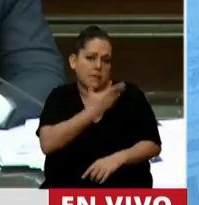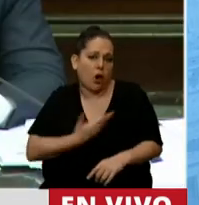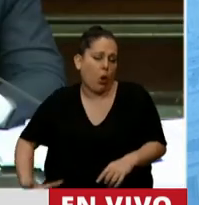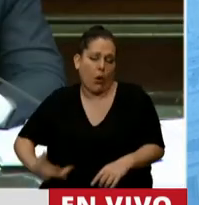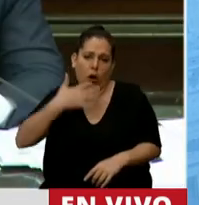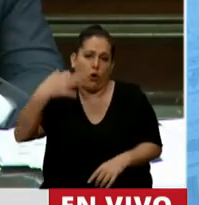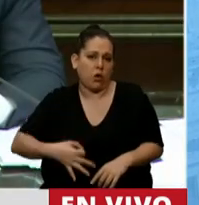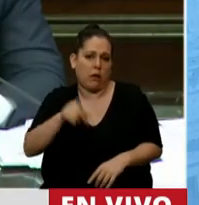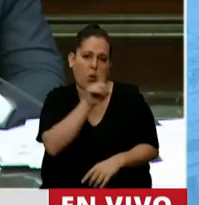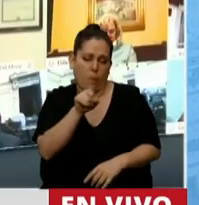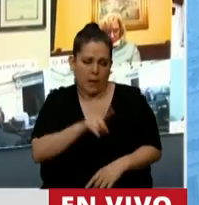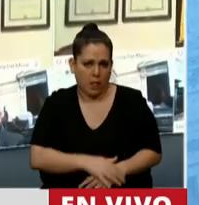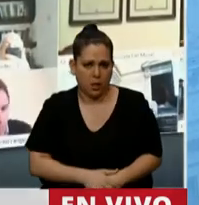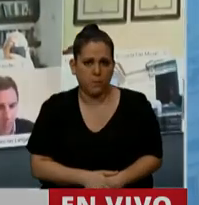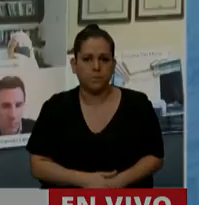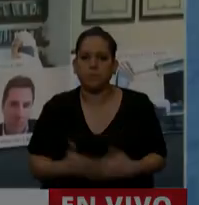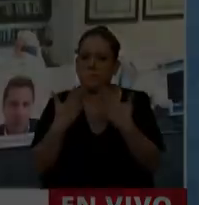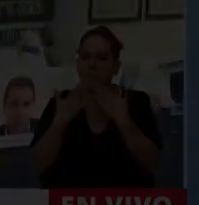mandato. Gracias, señor presidente. Gracias, diputado Flores.